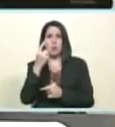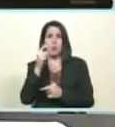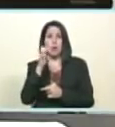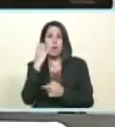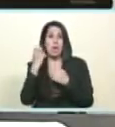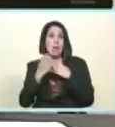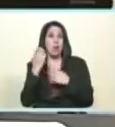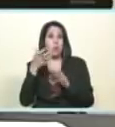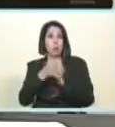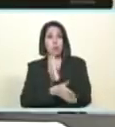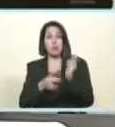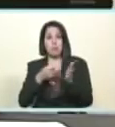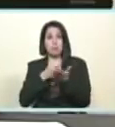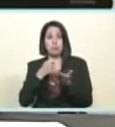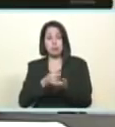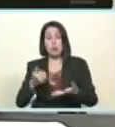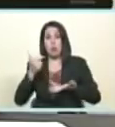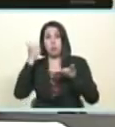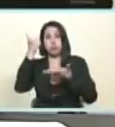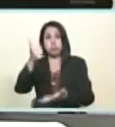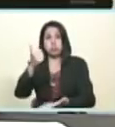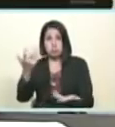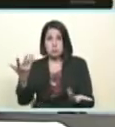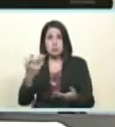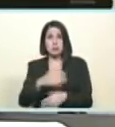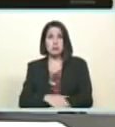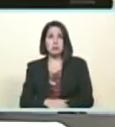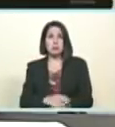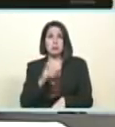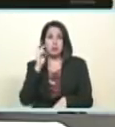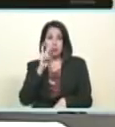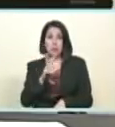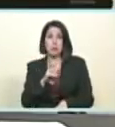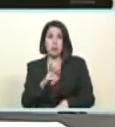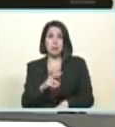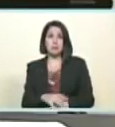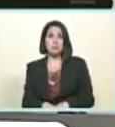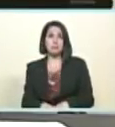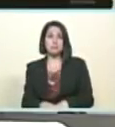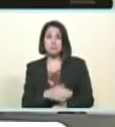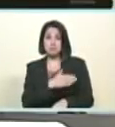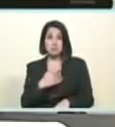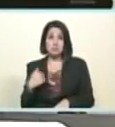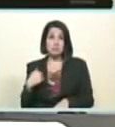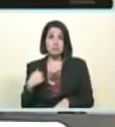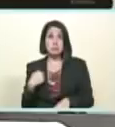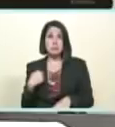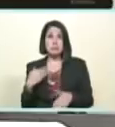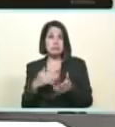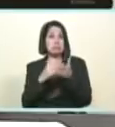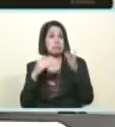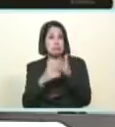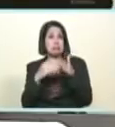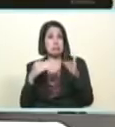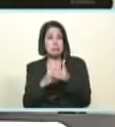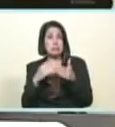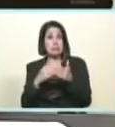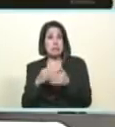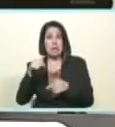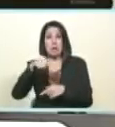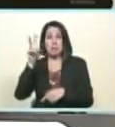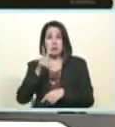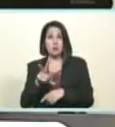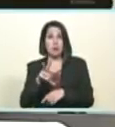y con la buena voluntad del corazón compartido de todos y todas solo por ese camino nosotros